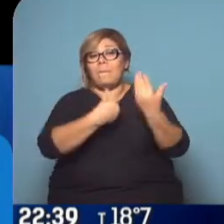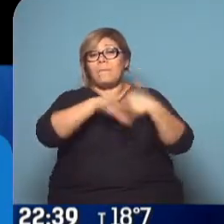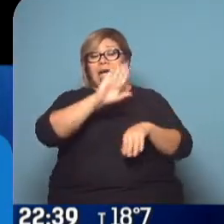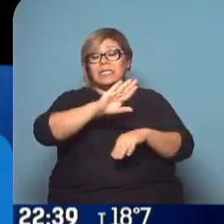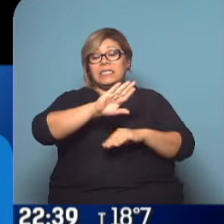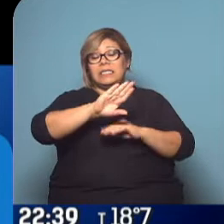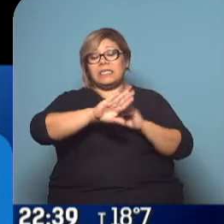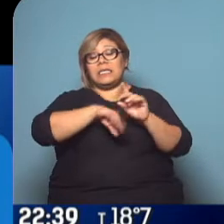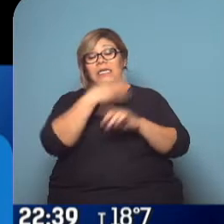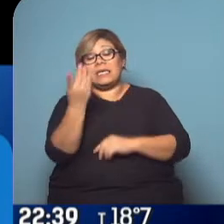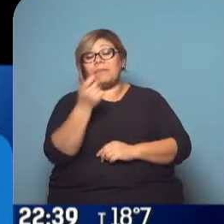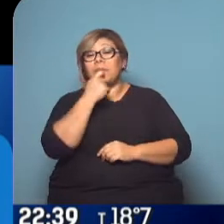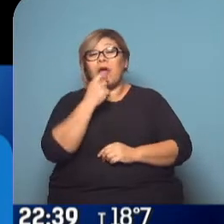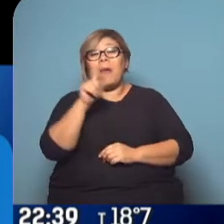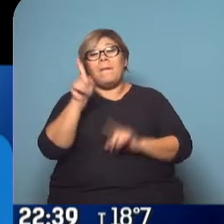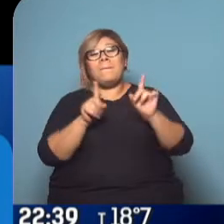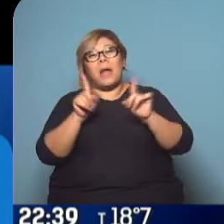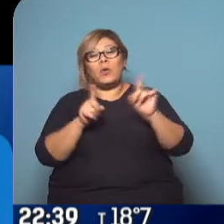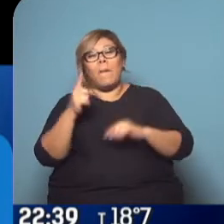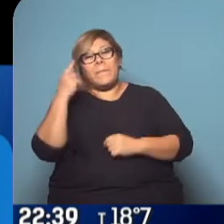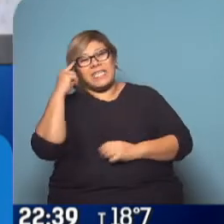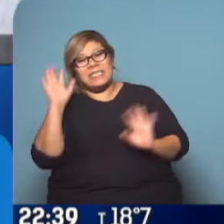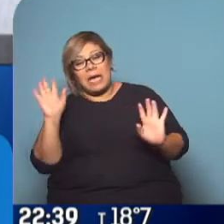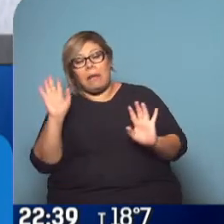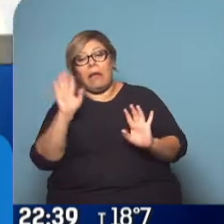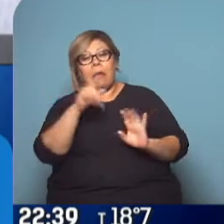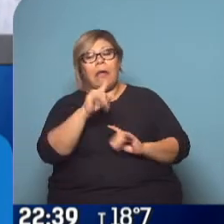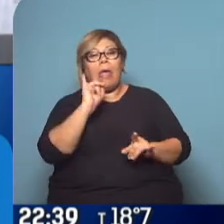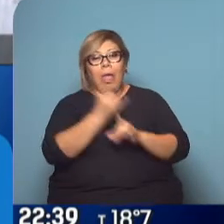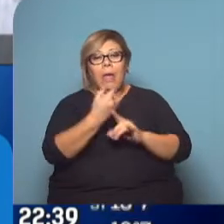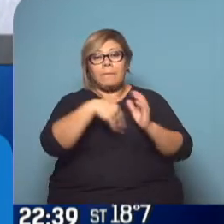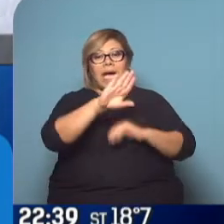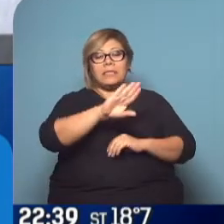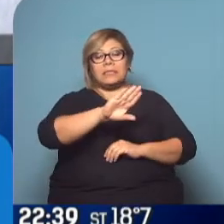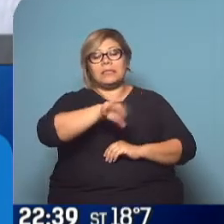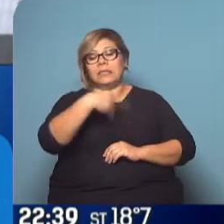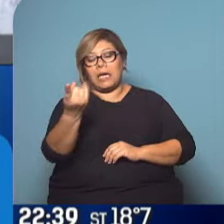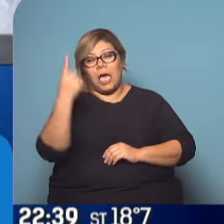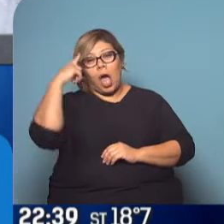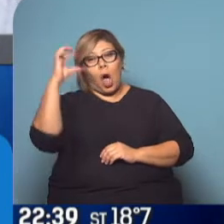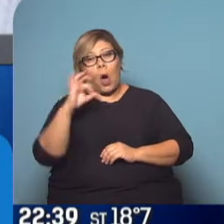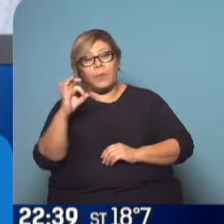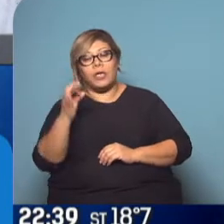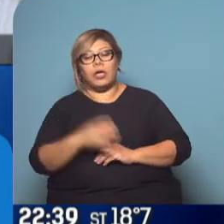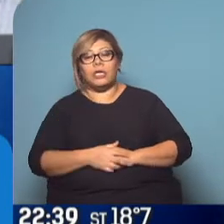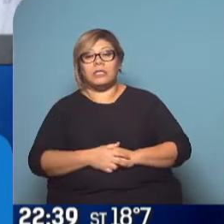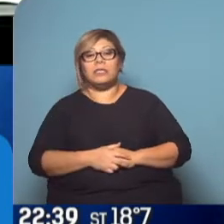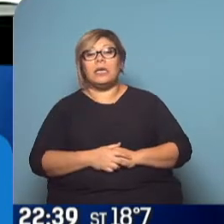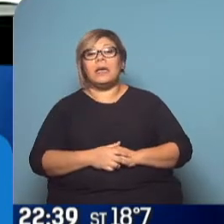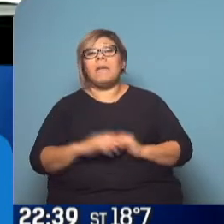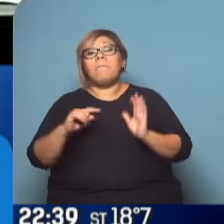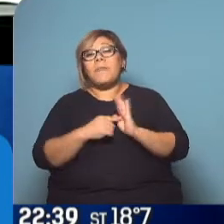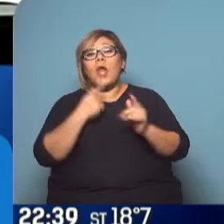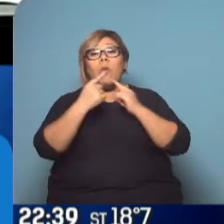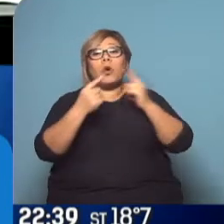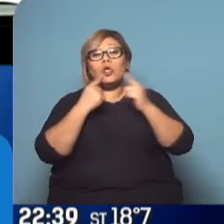o el promedio de... Coinció con las encuestas en un mundo donde las encuestas están muy cuestionadas porque no hacían tan una. Pero lo